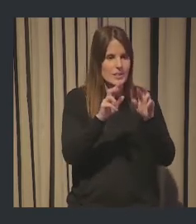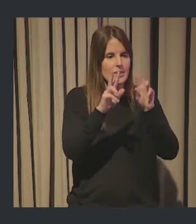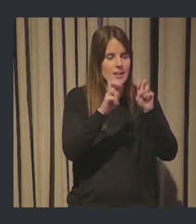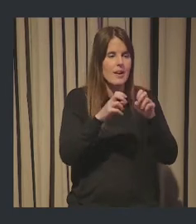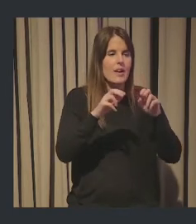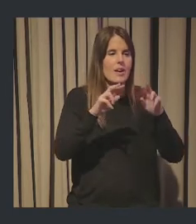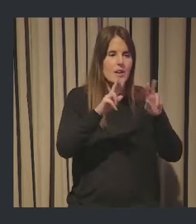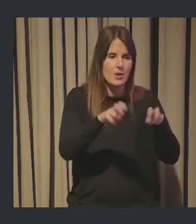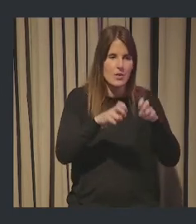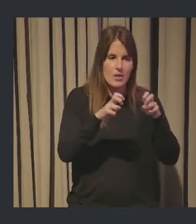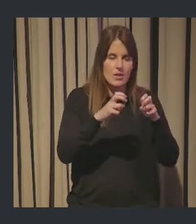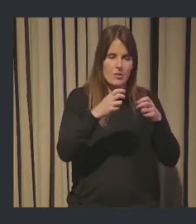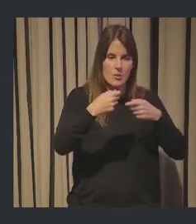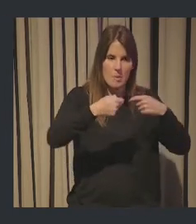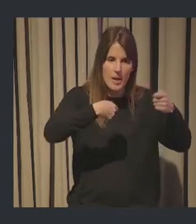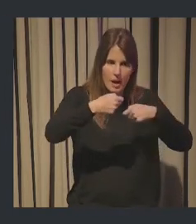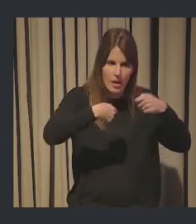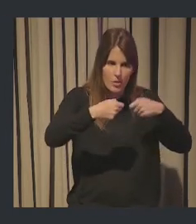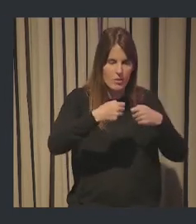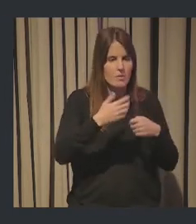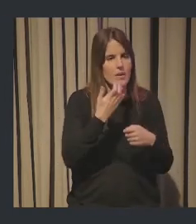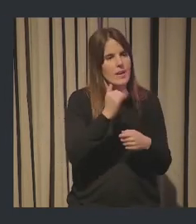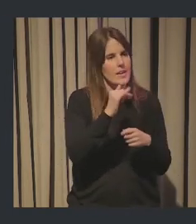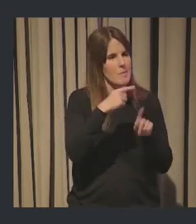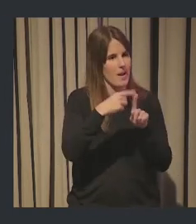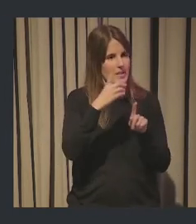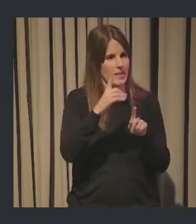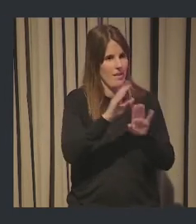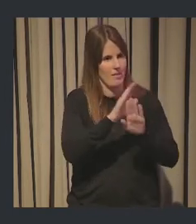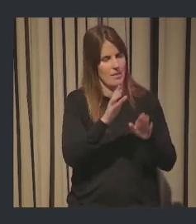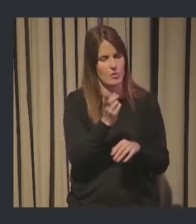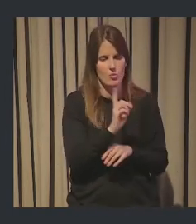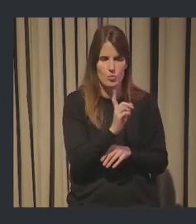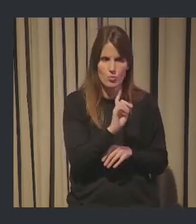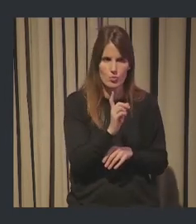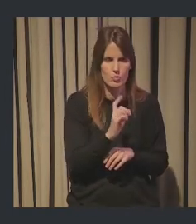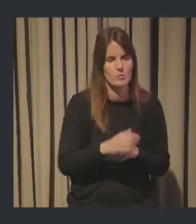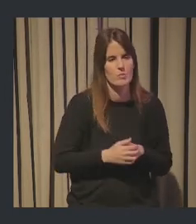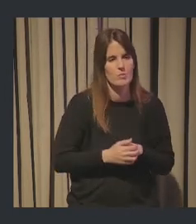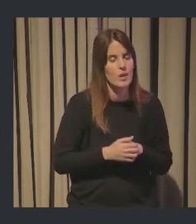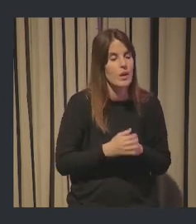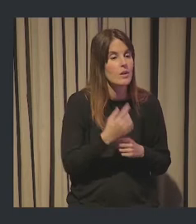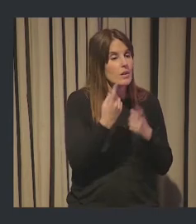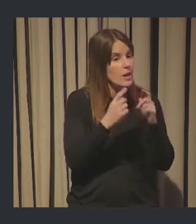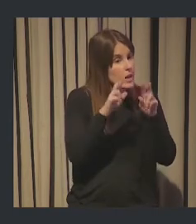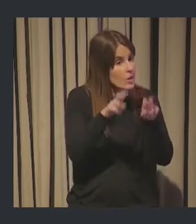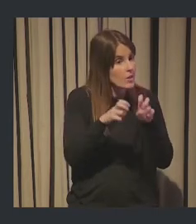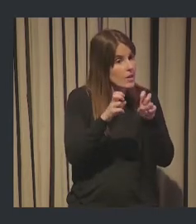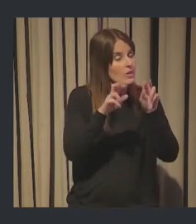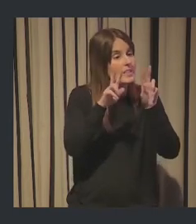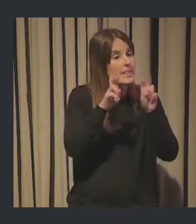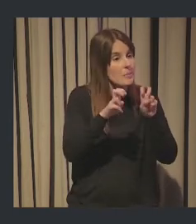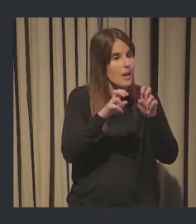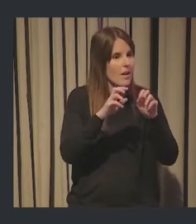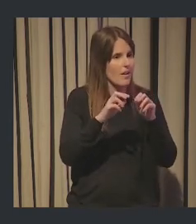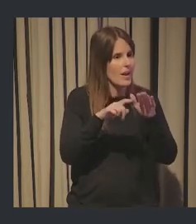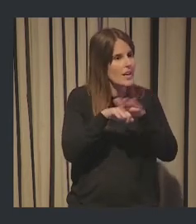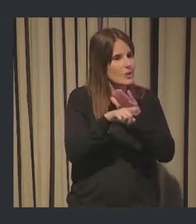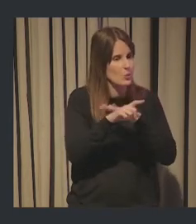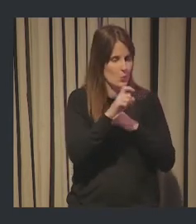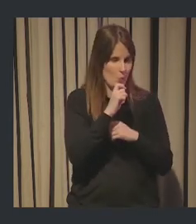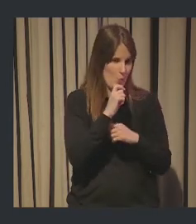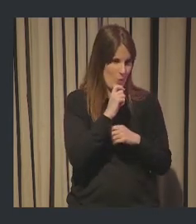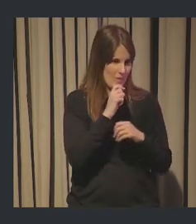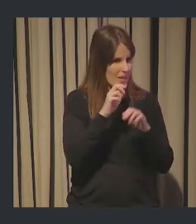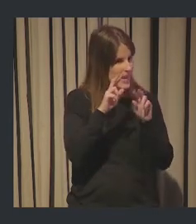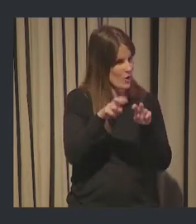innova en mercado, aunque parezca que el AI más D lo resume todo, como veis, no es así. Incluso, también se innova en cómo gestionas esa innovación. Aquí es donde encaja muy